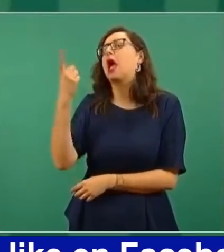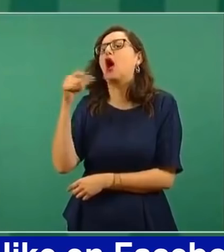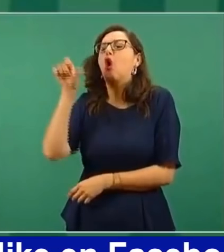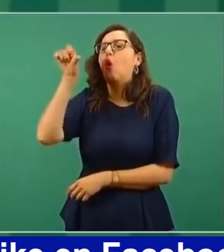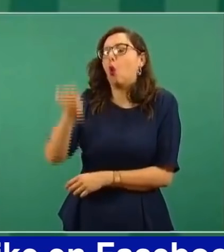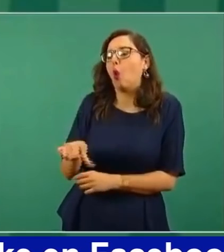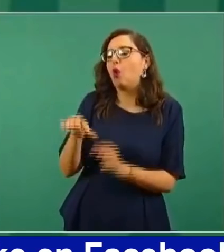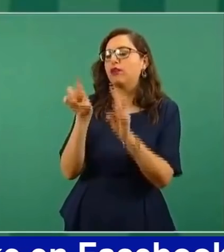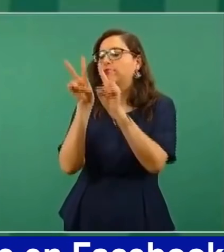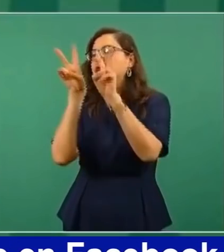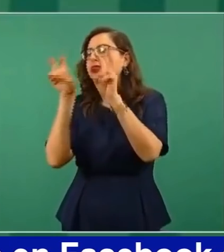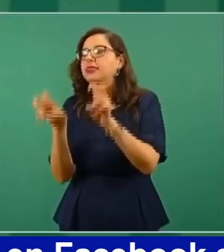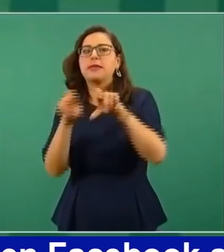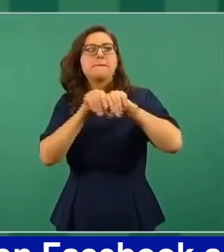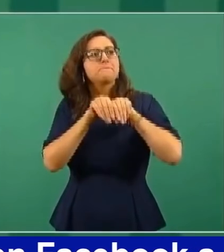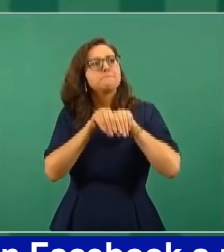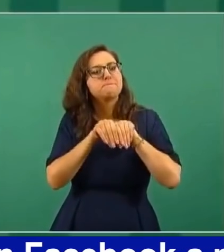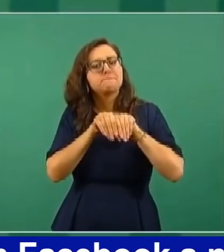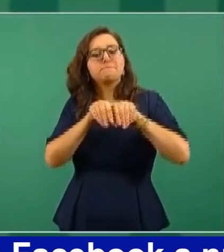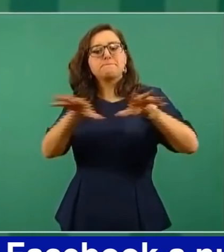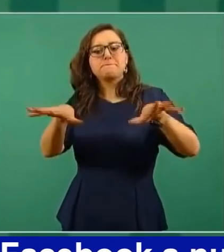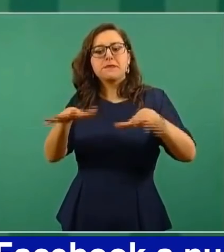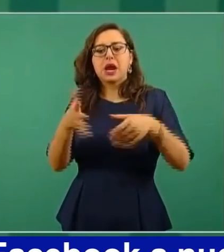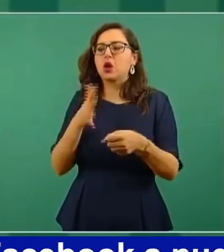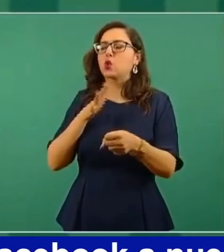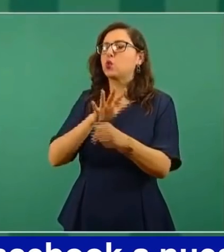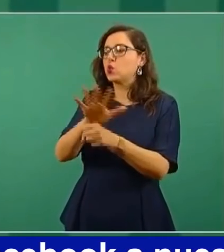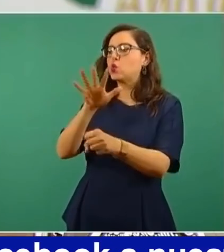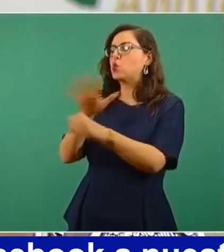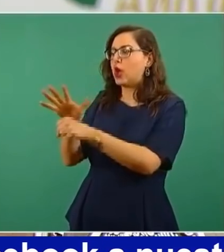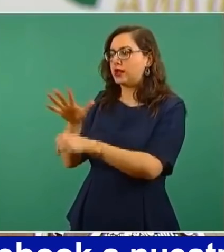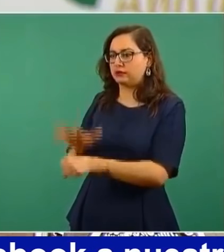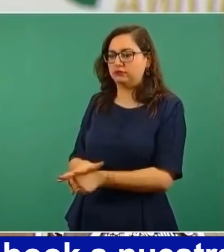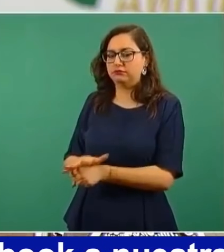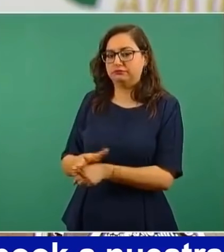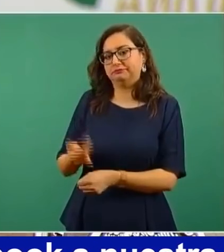los temas.